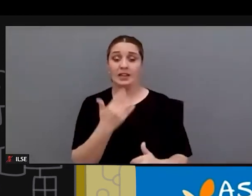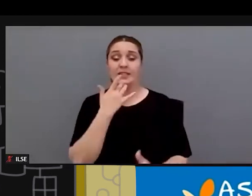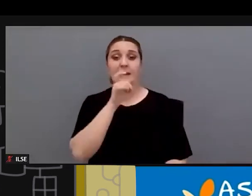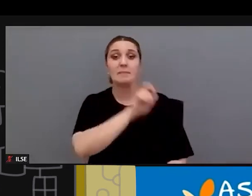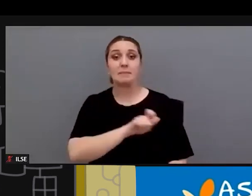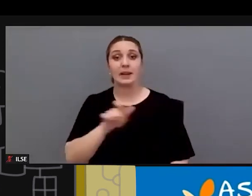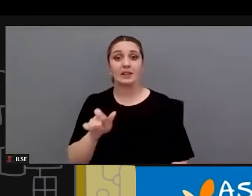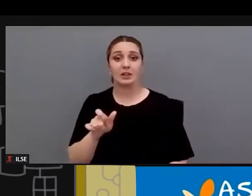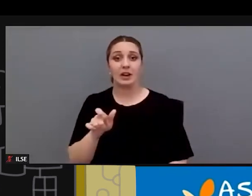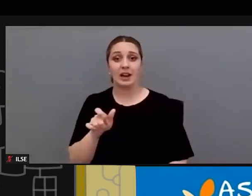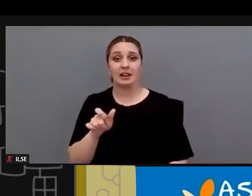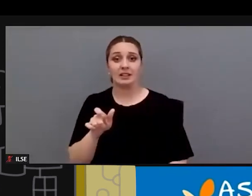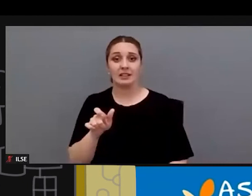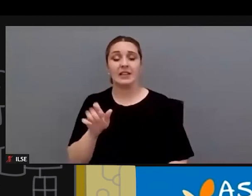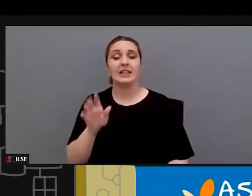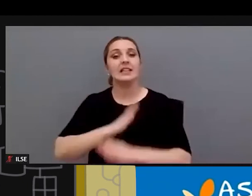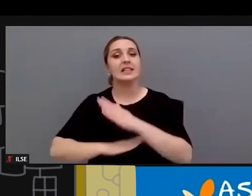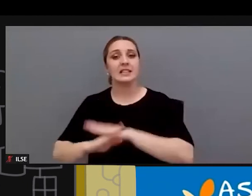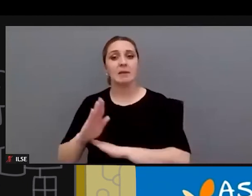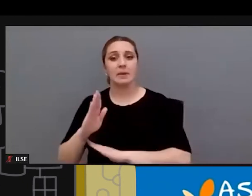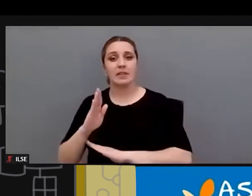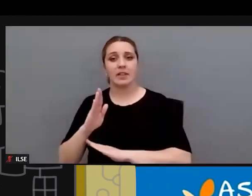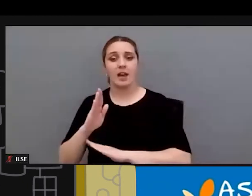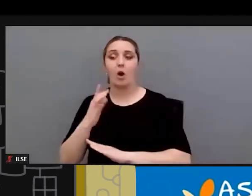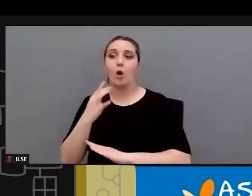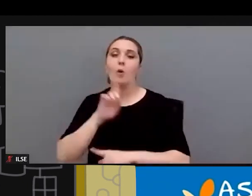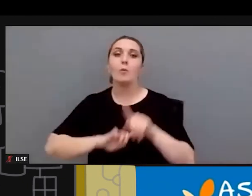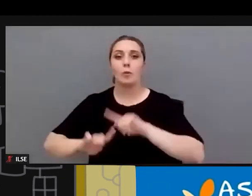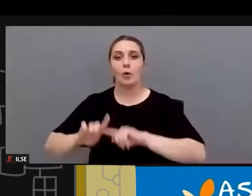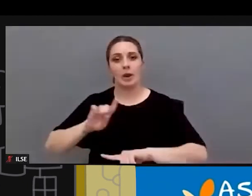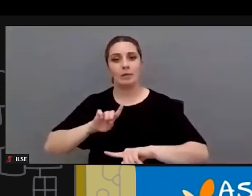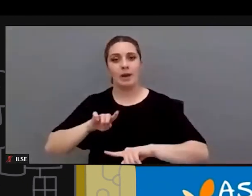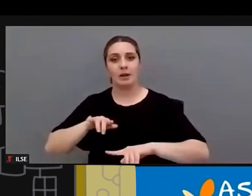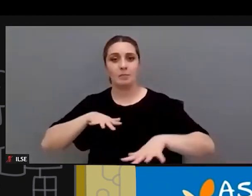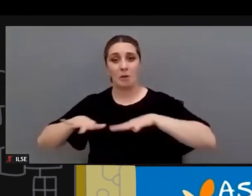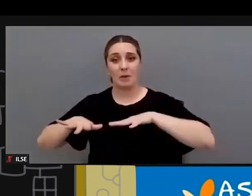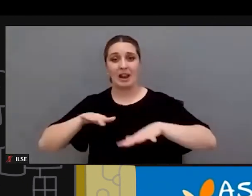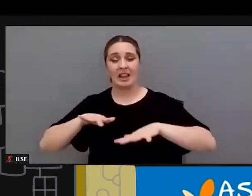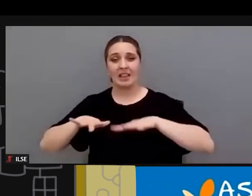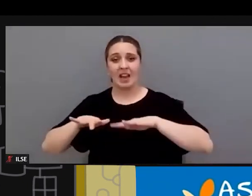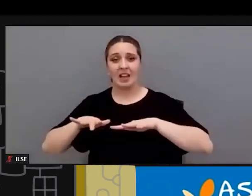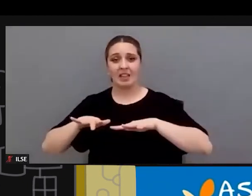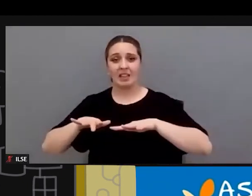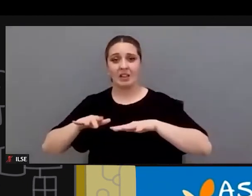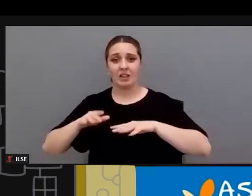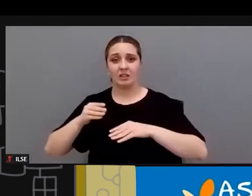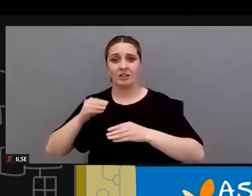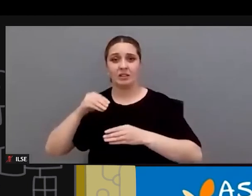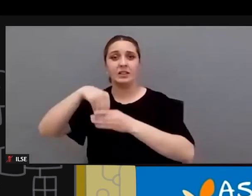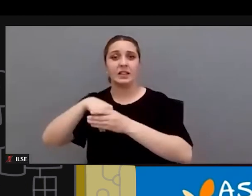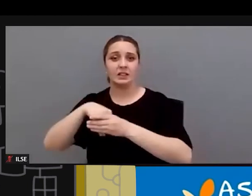con discapacidad con dificultades de movilidad utilizamos los